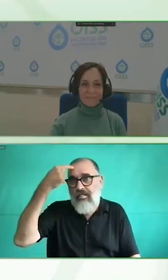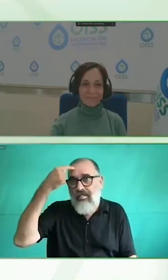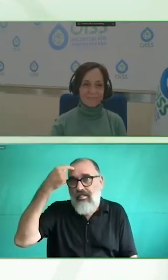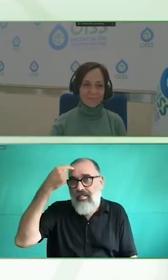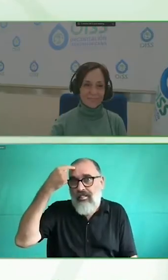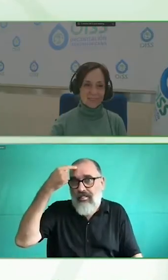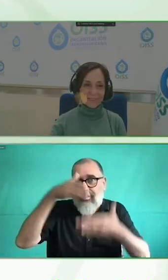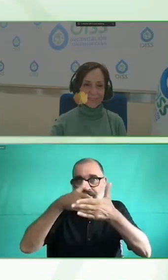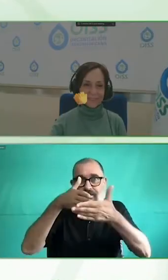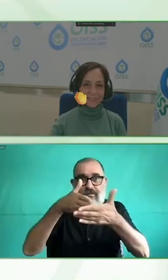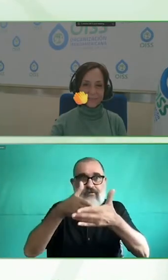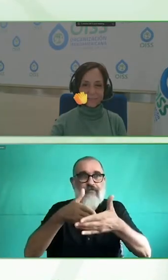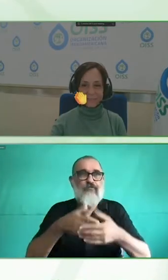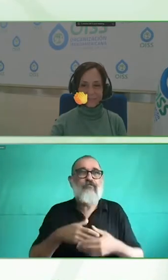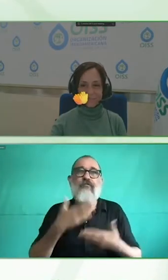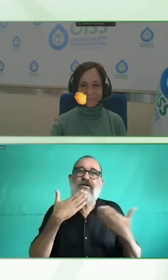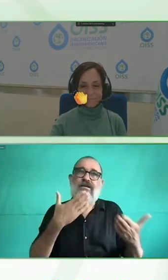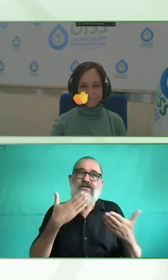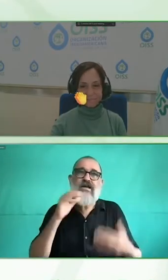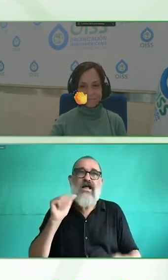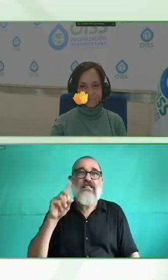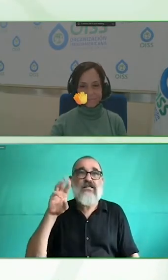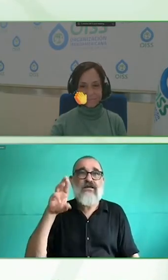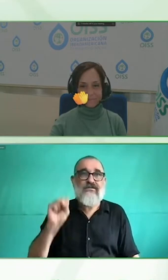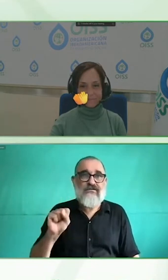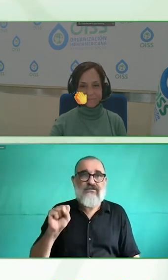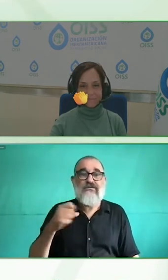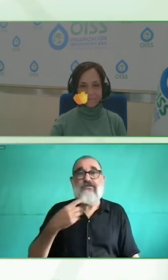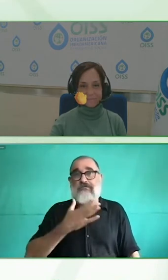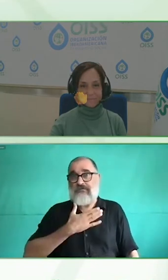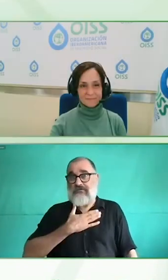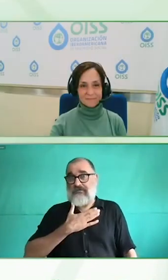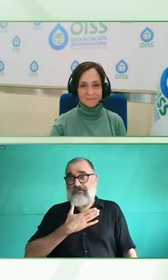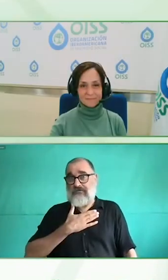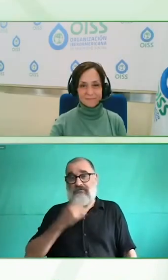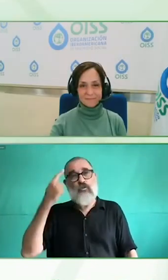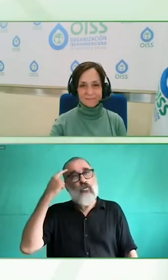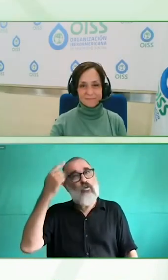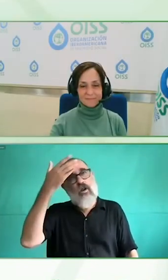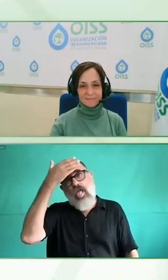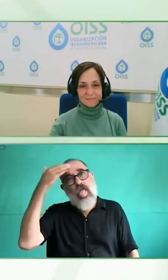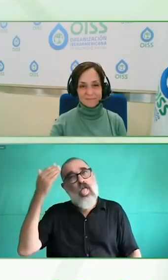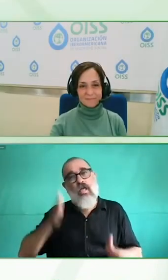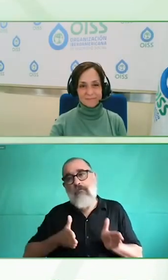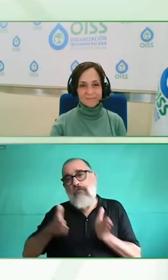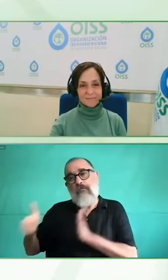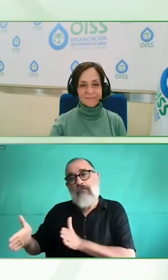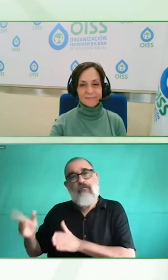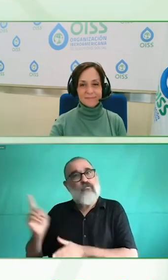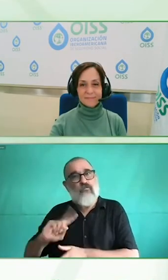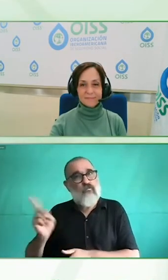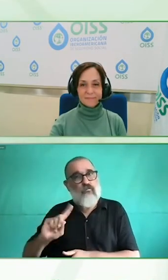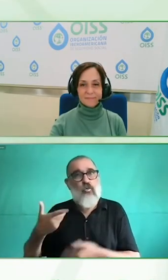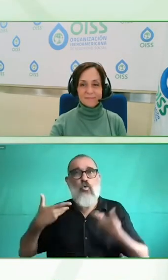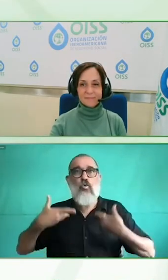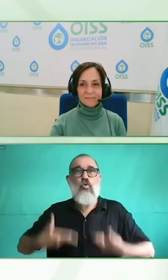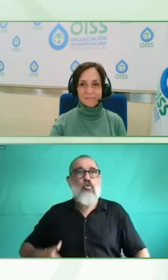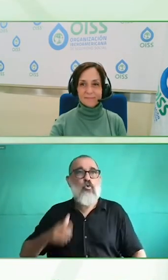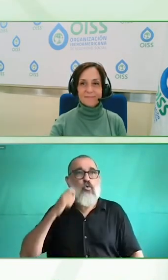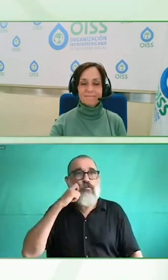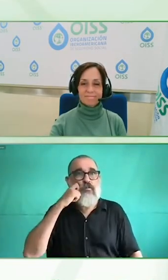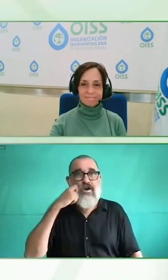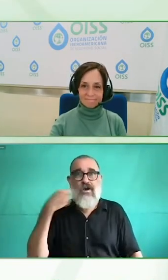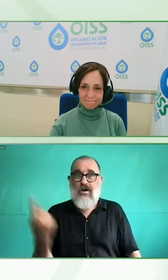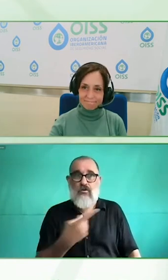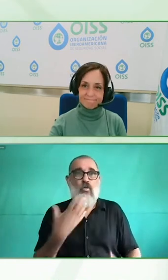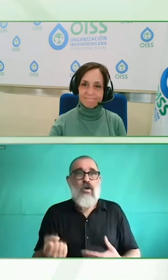creo que ha sido tremendamente interesante muchísimas gracias por la participación y bueno continuamos con la agenda del evento muchas gracias